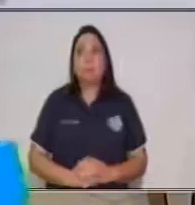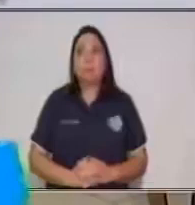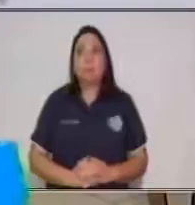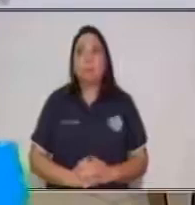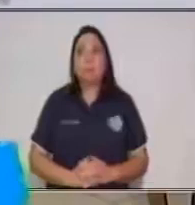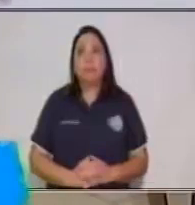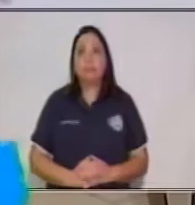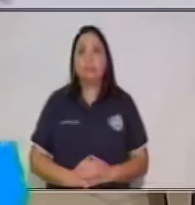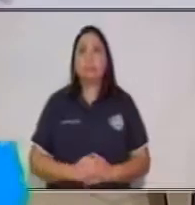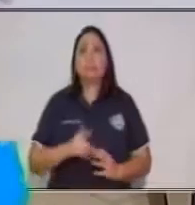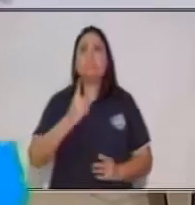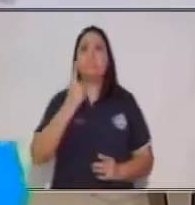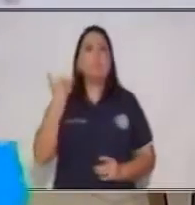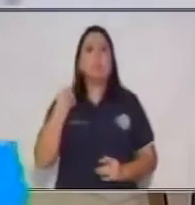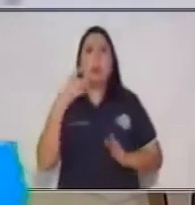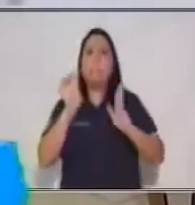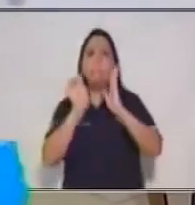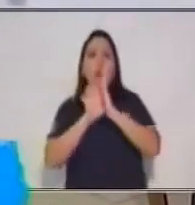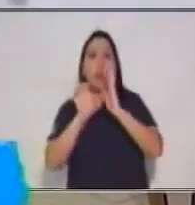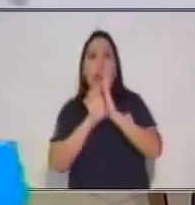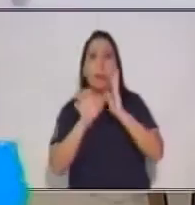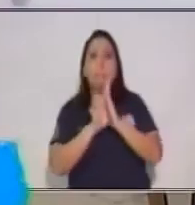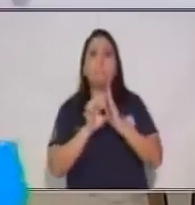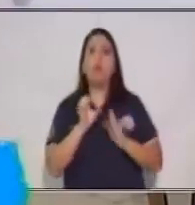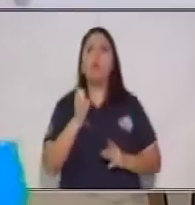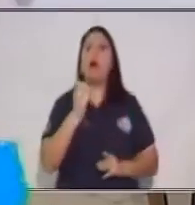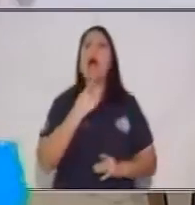¿Qué me gustó del tema?